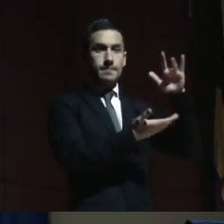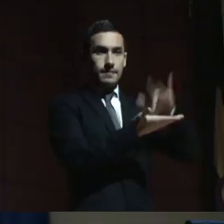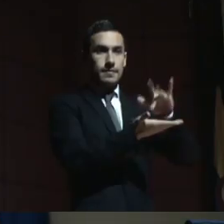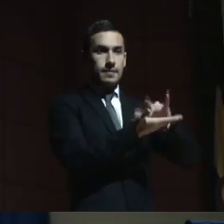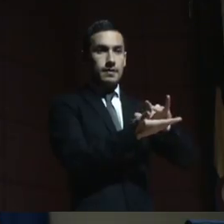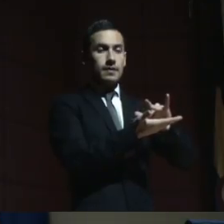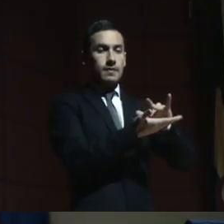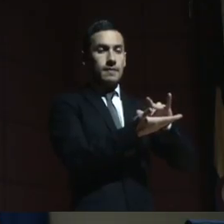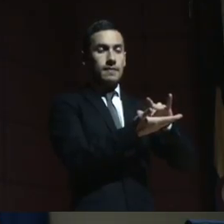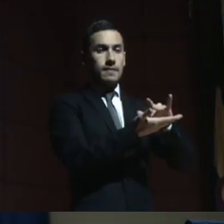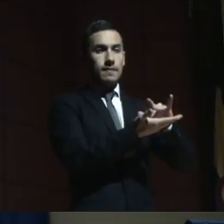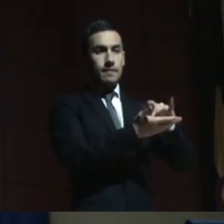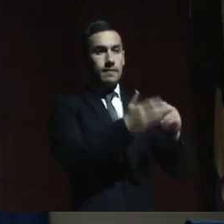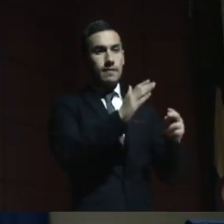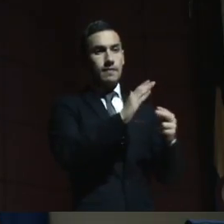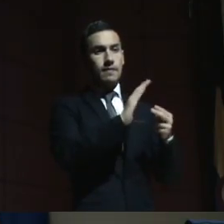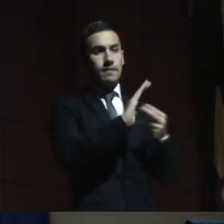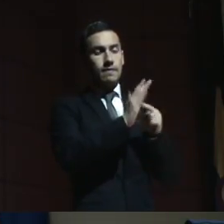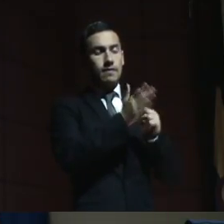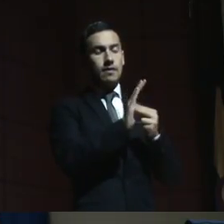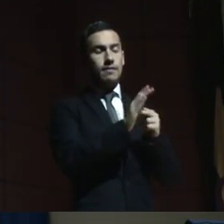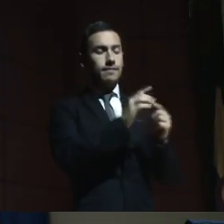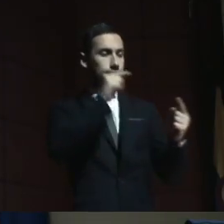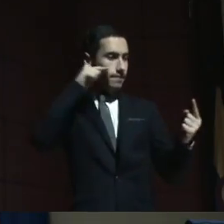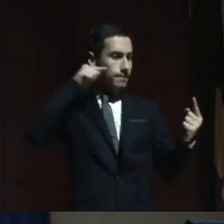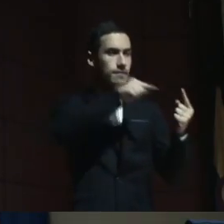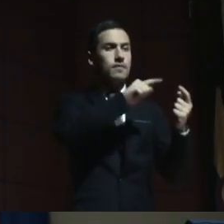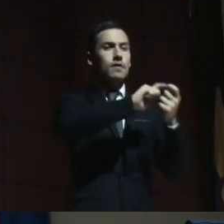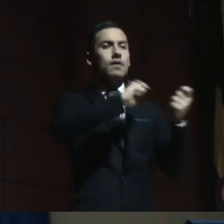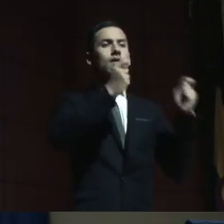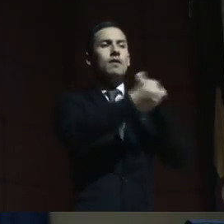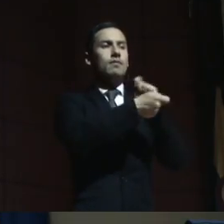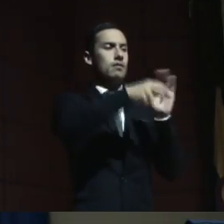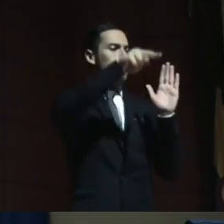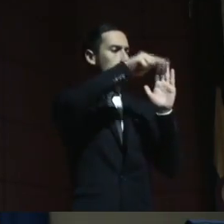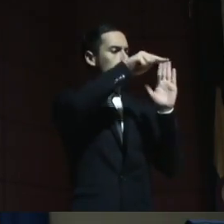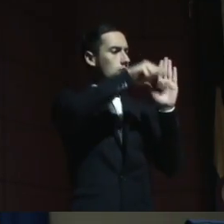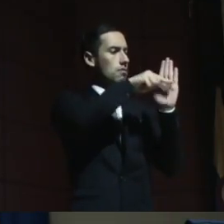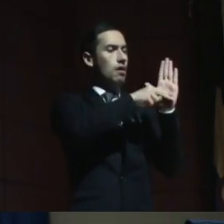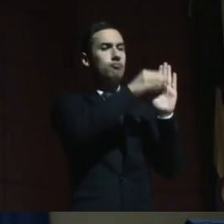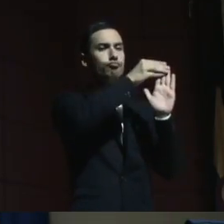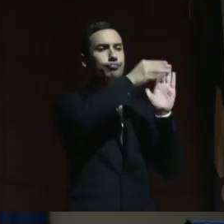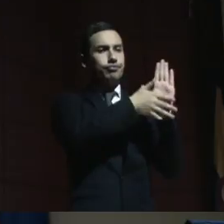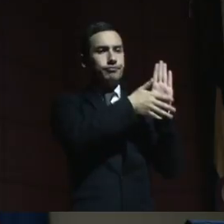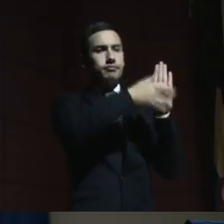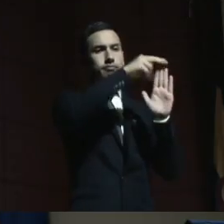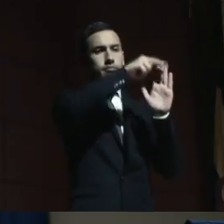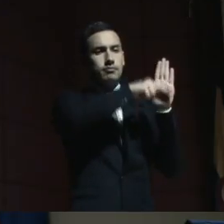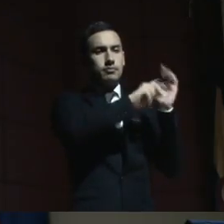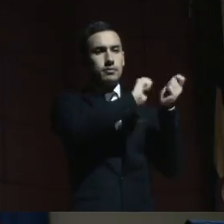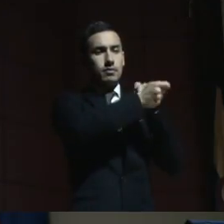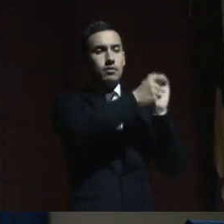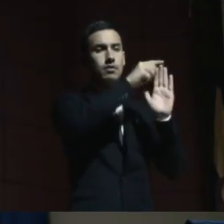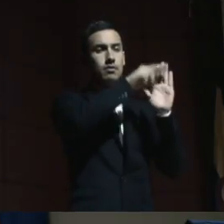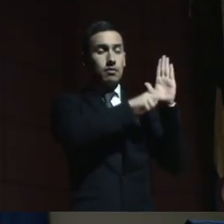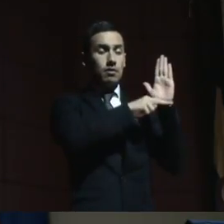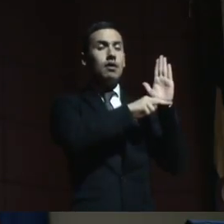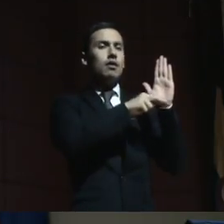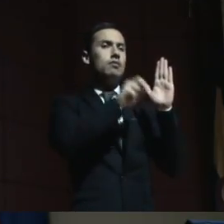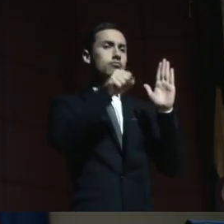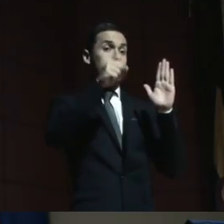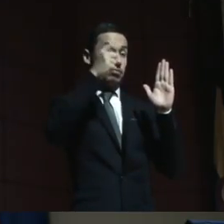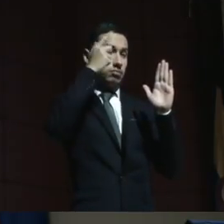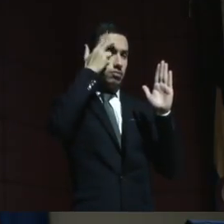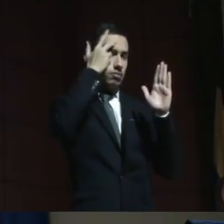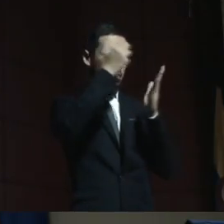que no es cuestión exclusivamente de cambiar una norma, ¿sí? Eso nos va a ayudar mucho, porque por supuesto